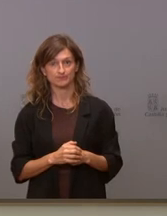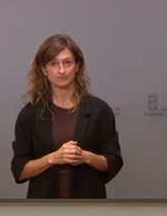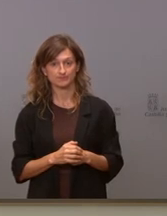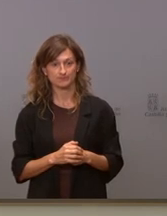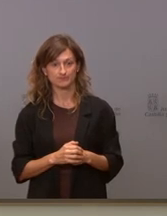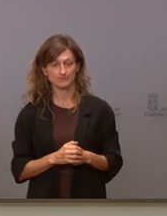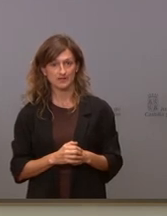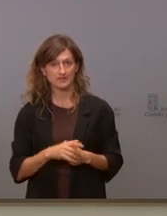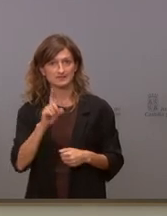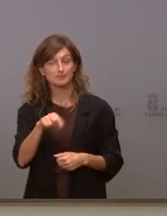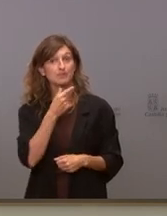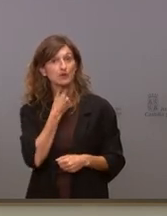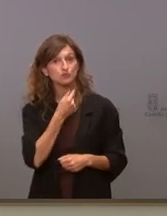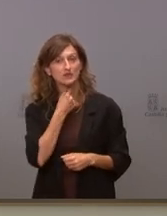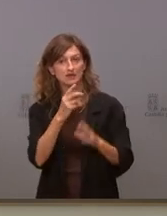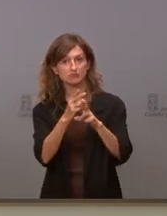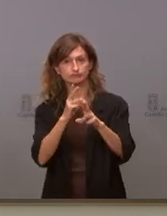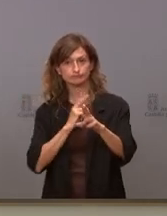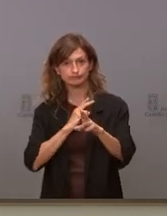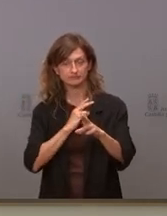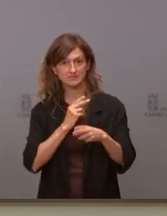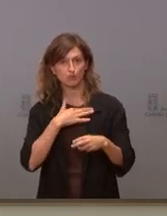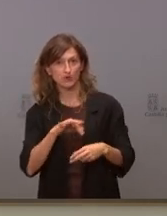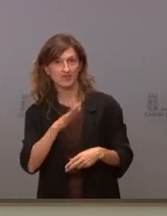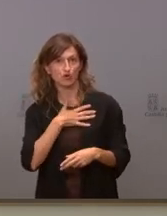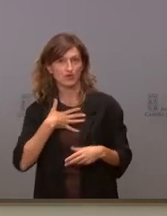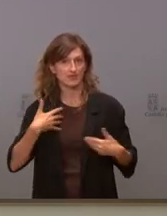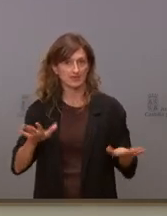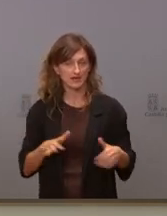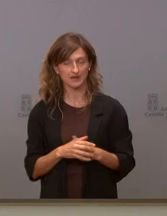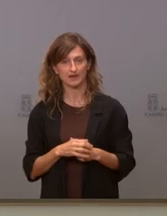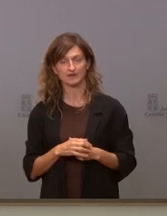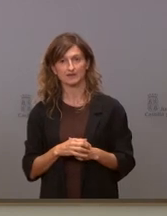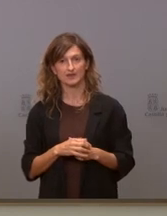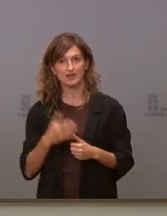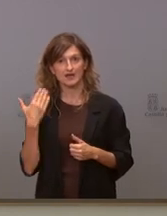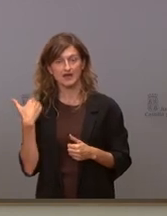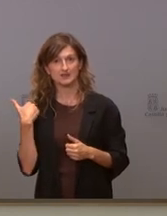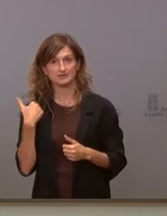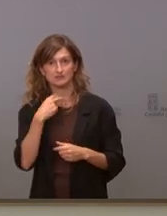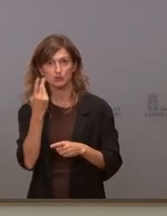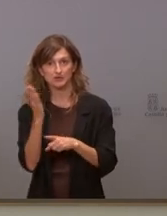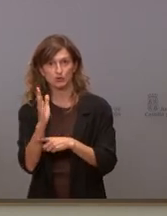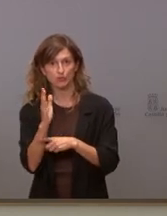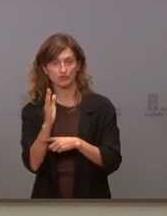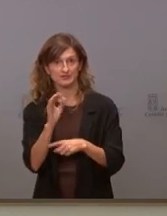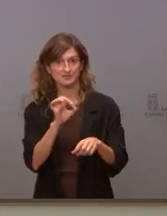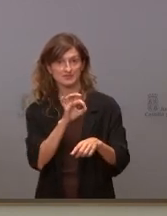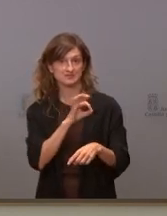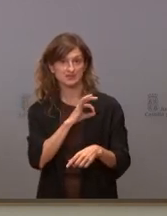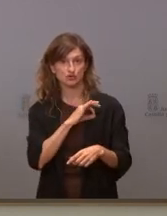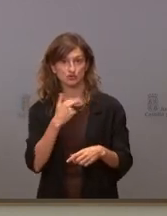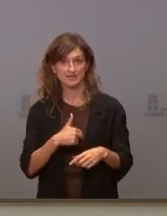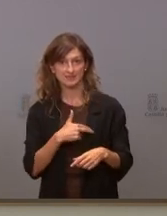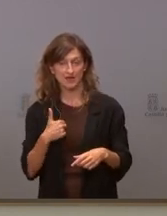y me gustaría que respondiera si puede o si quiere al anterior portavoz, José Antonio Santiago Juárez, que le ha